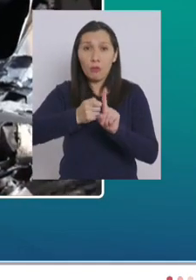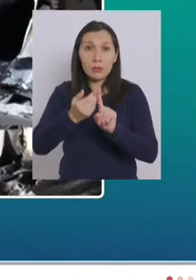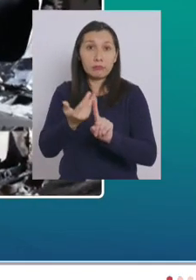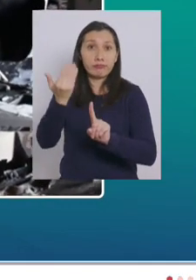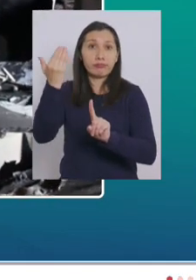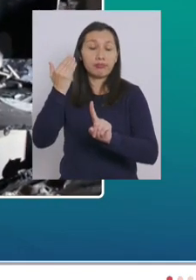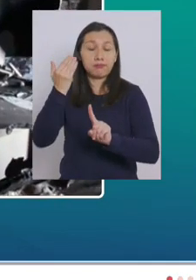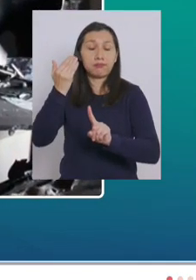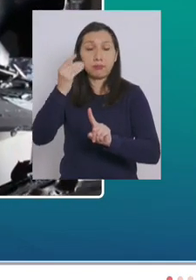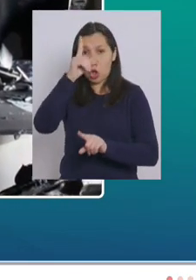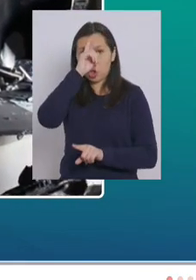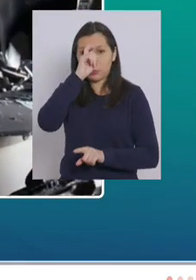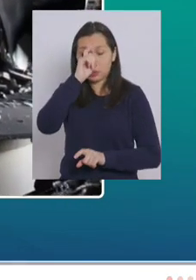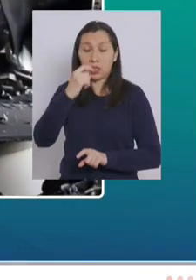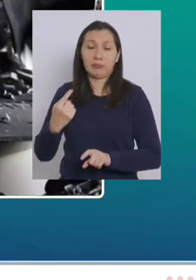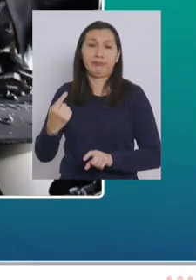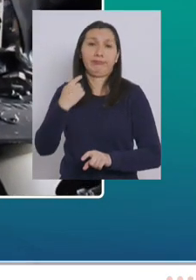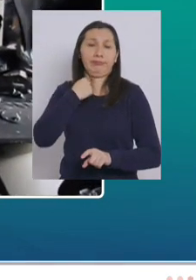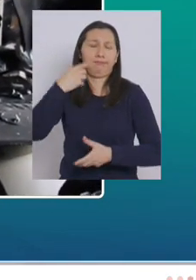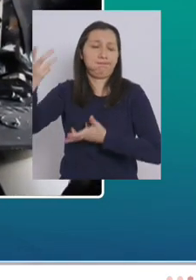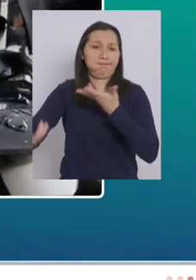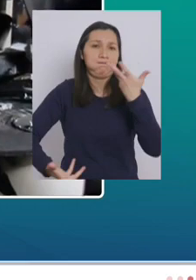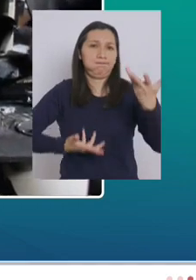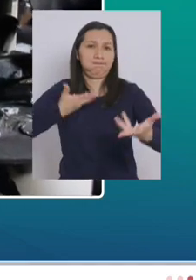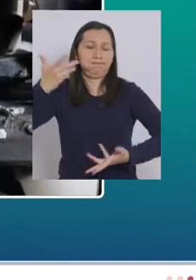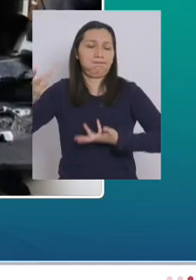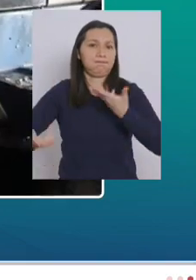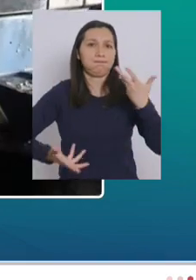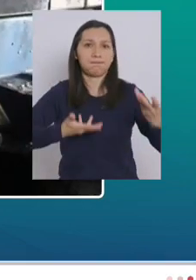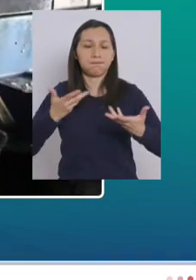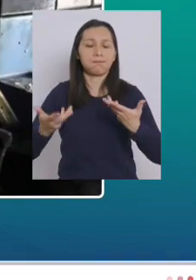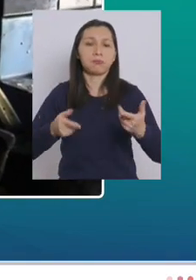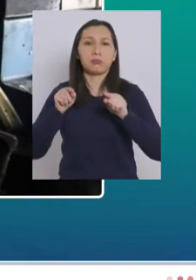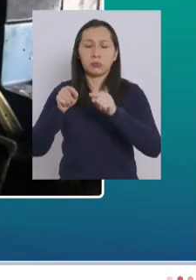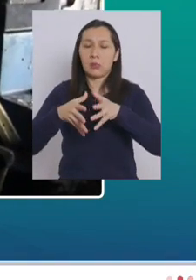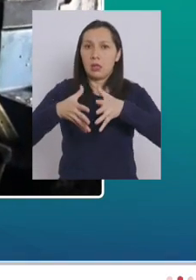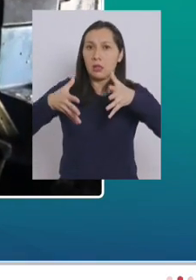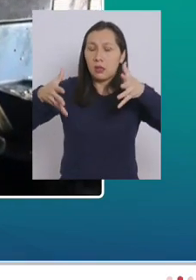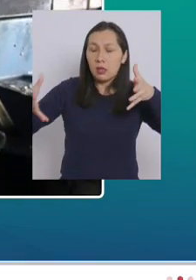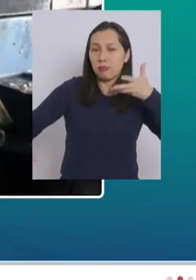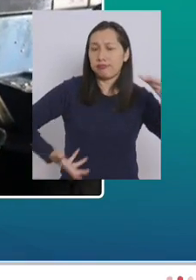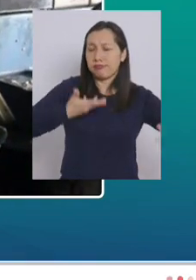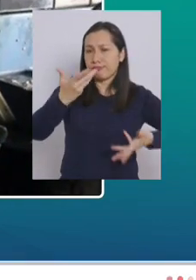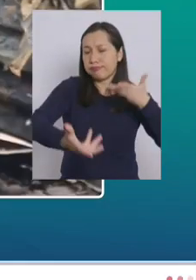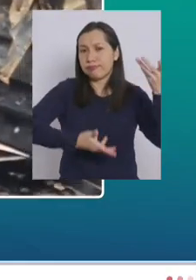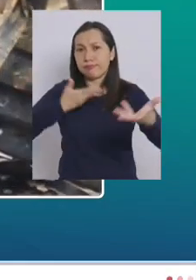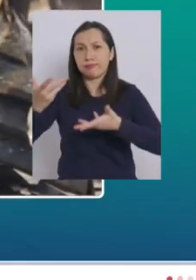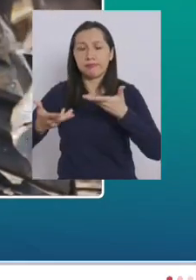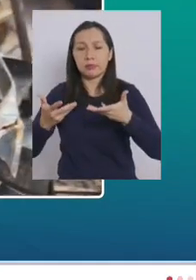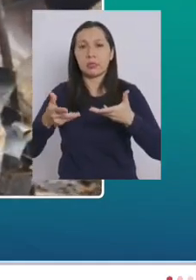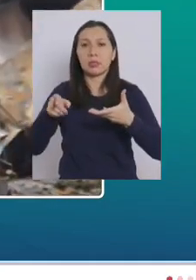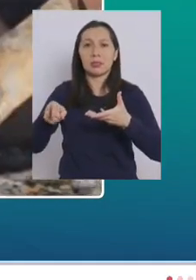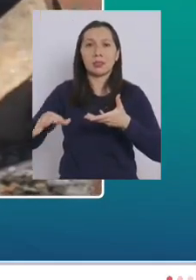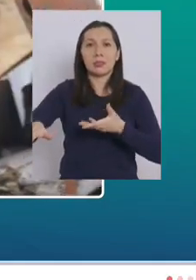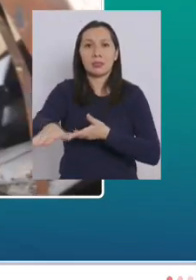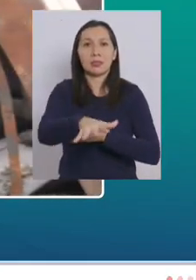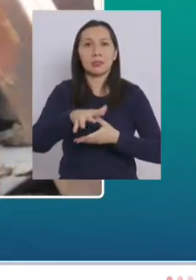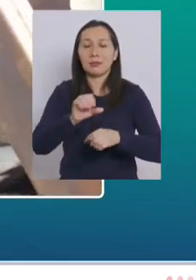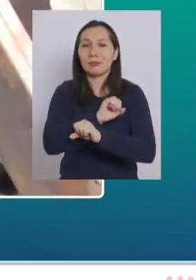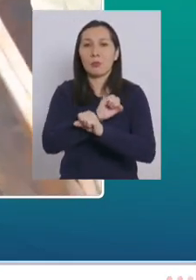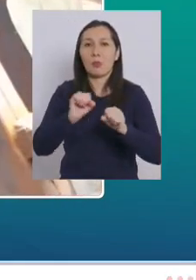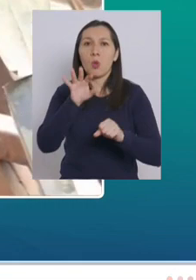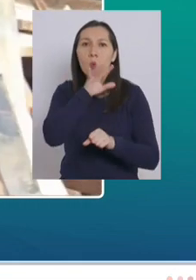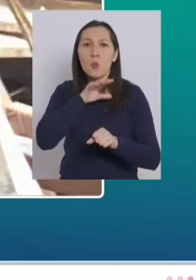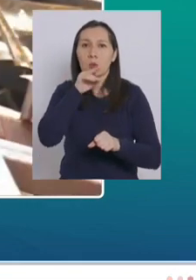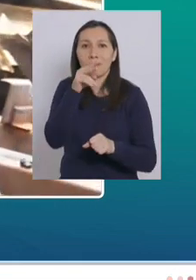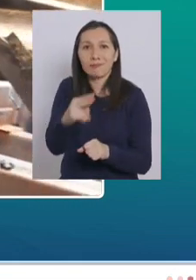Borja sufrió un incendio de proporciones que dejó inhabilitada